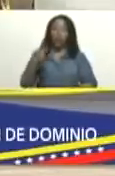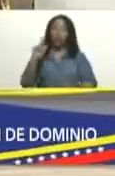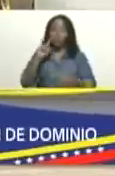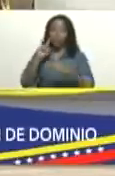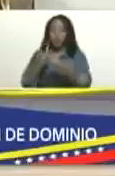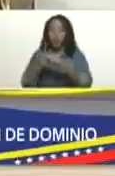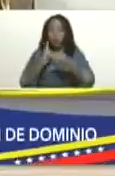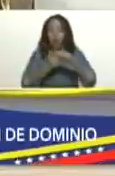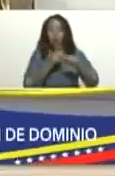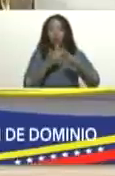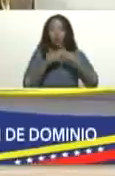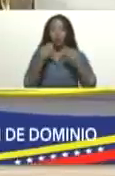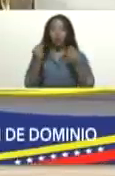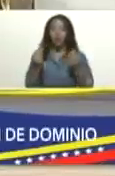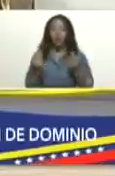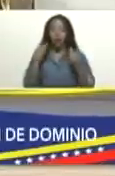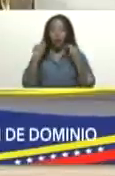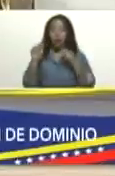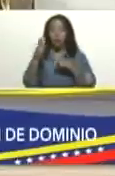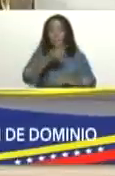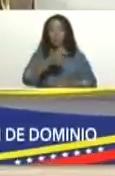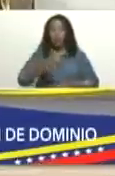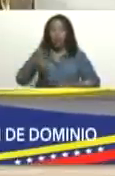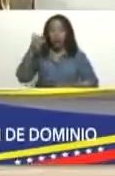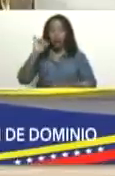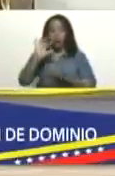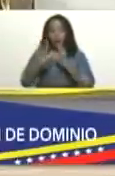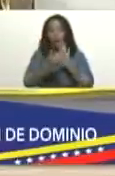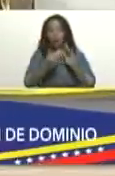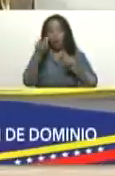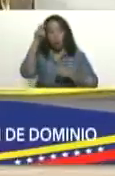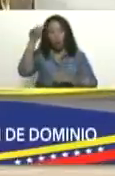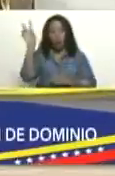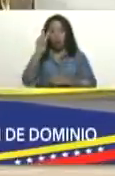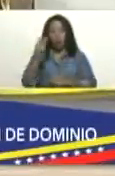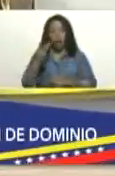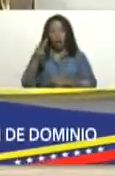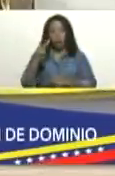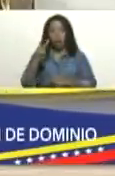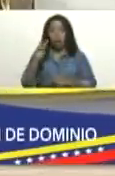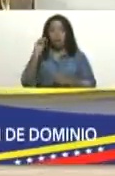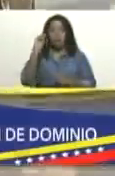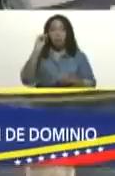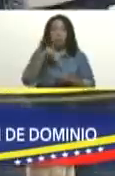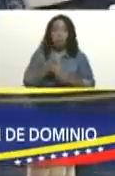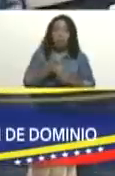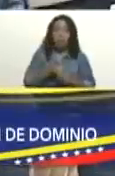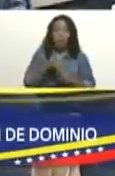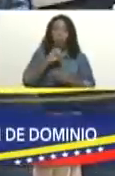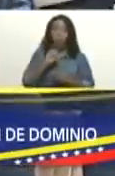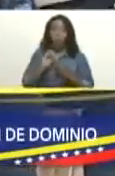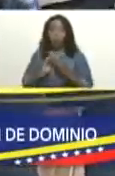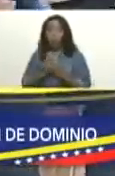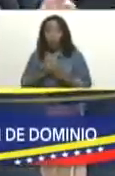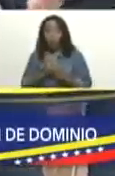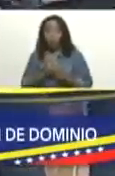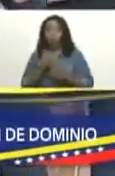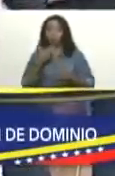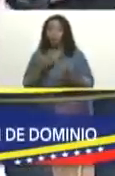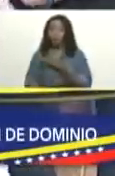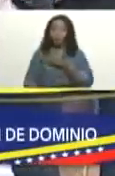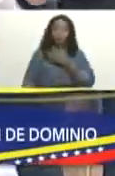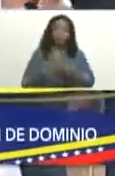todo el dinero que esta gente se robó del pueblo de venezuela lo hayan metido o lo hayan escondido donde lo